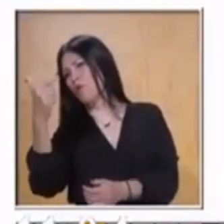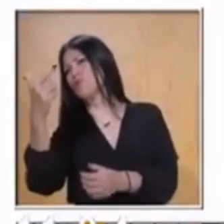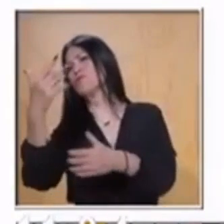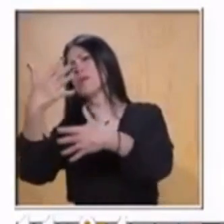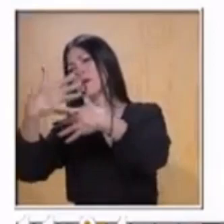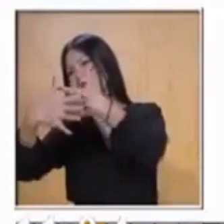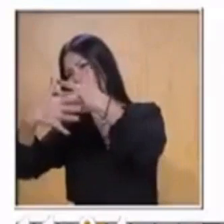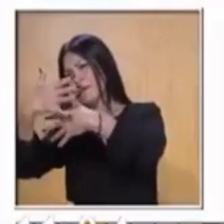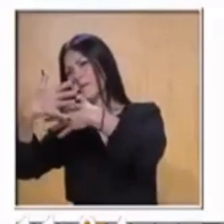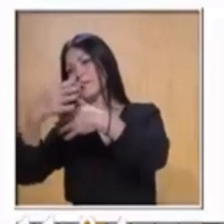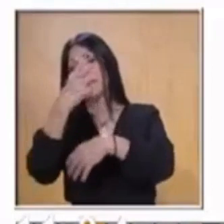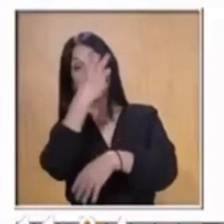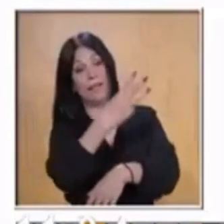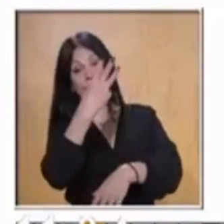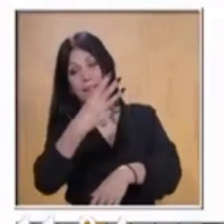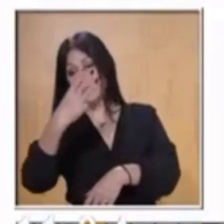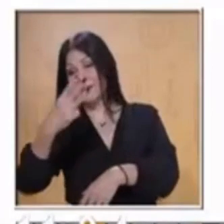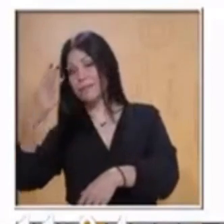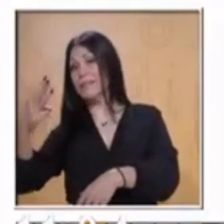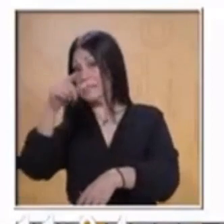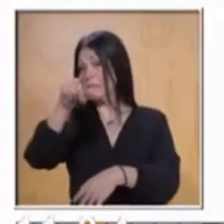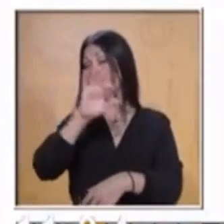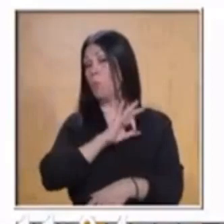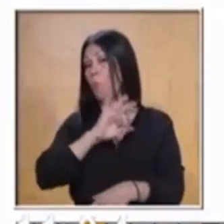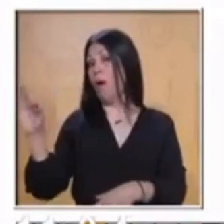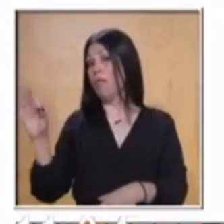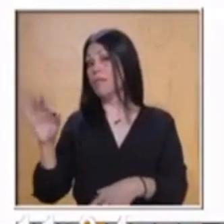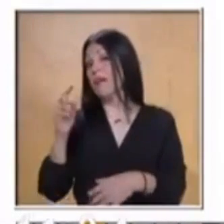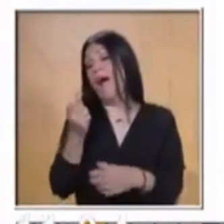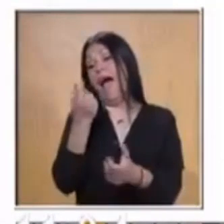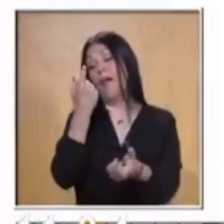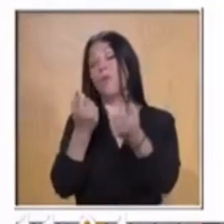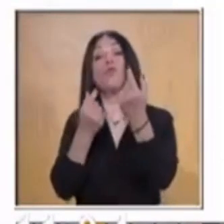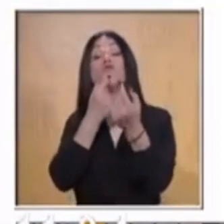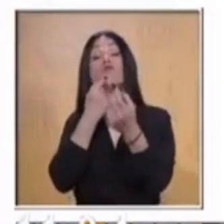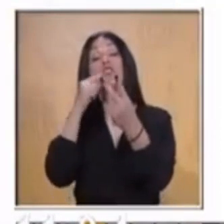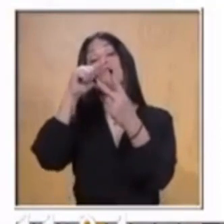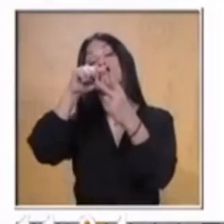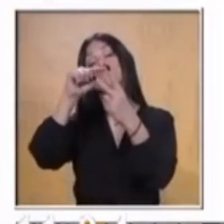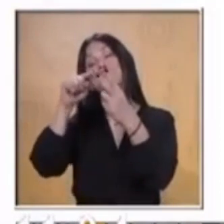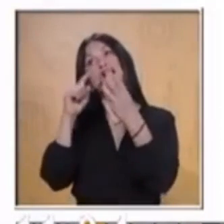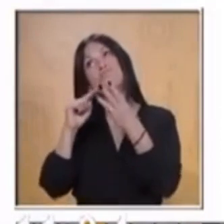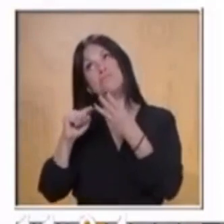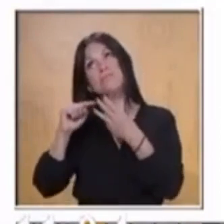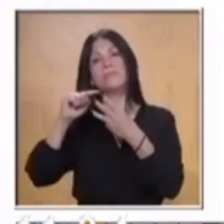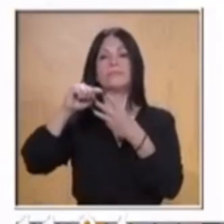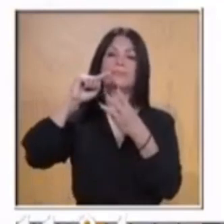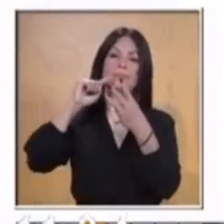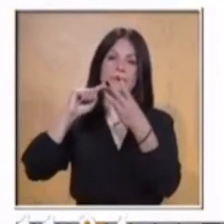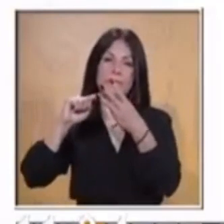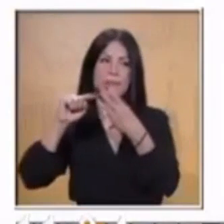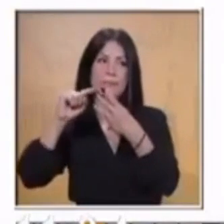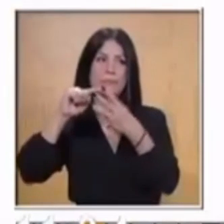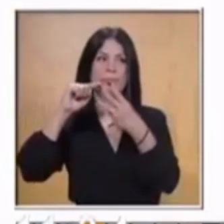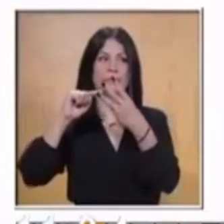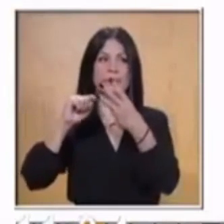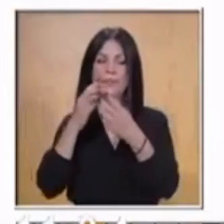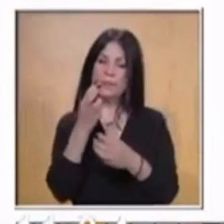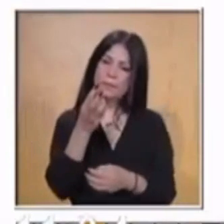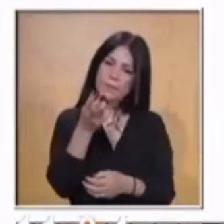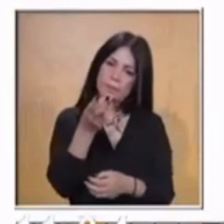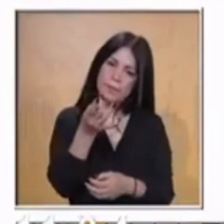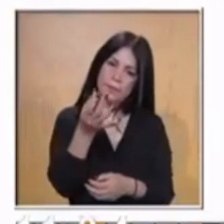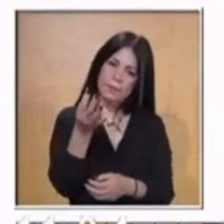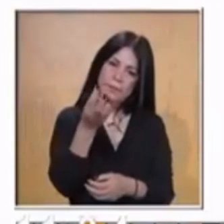12, 15. Puedes utilizar tus dedos para ir llegando al resultado correcto. Según en qué procedimiento, qué